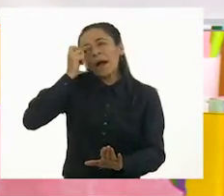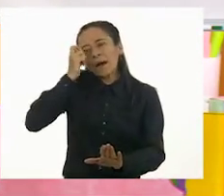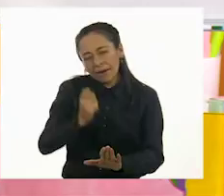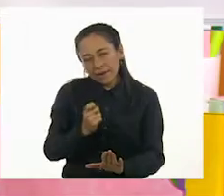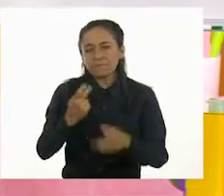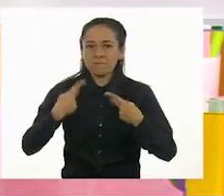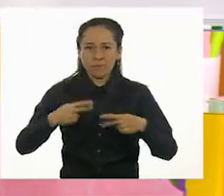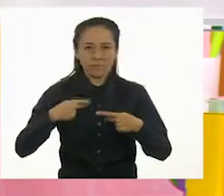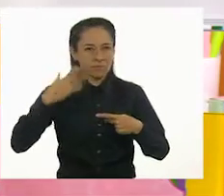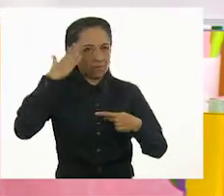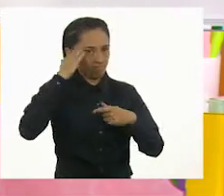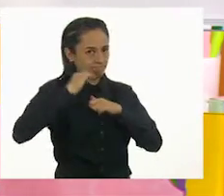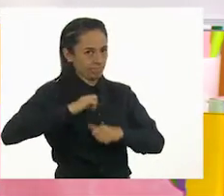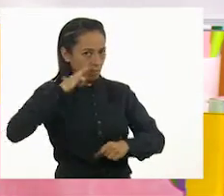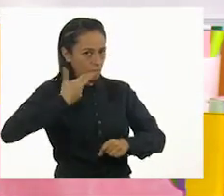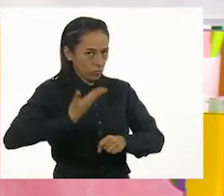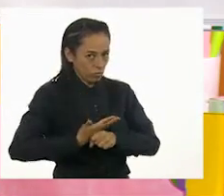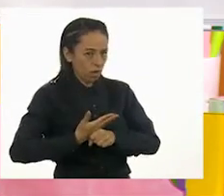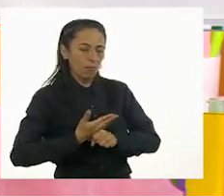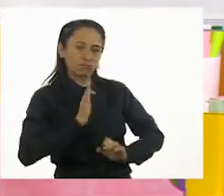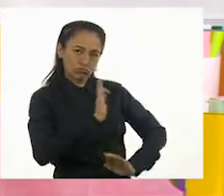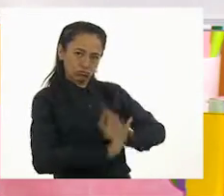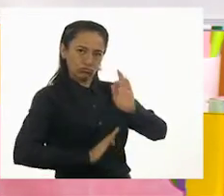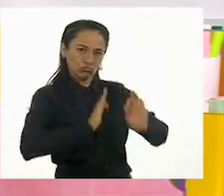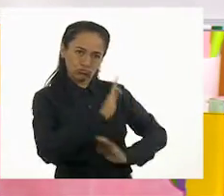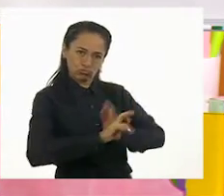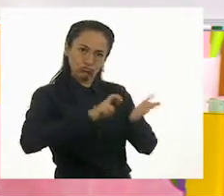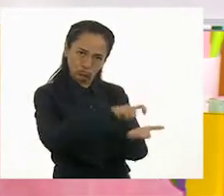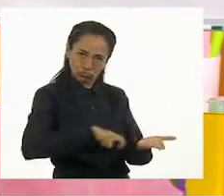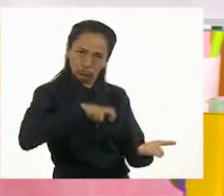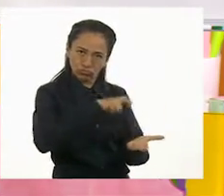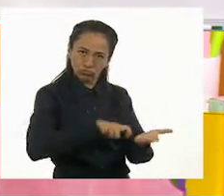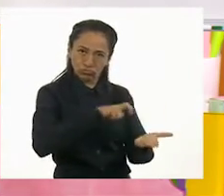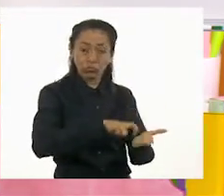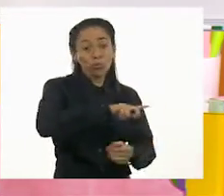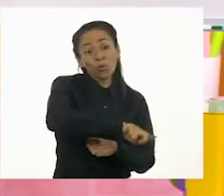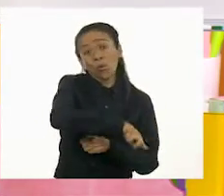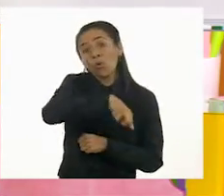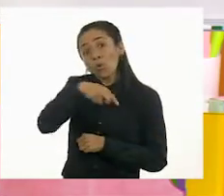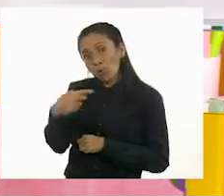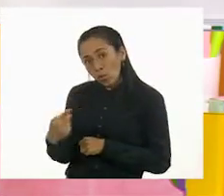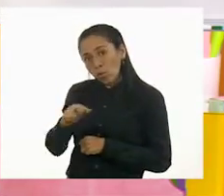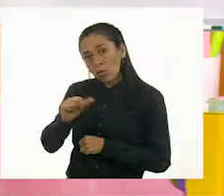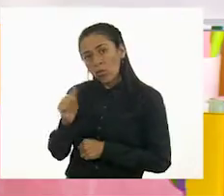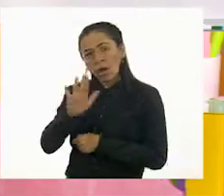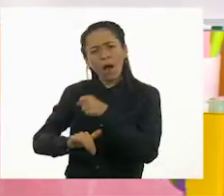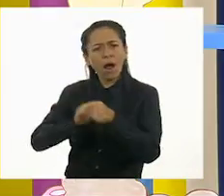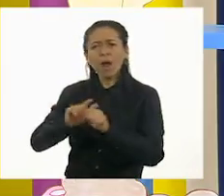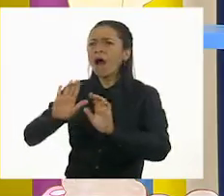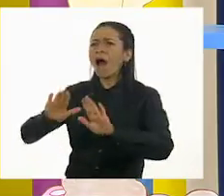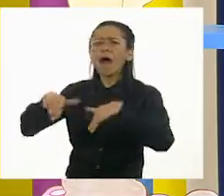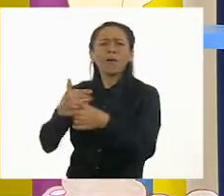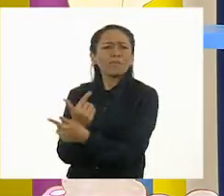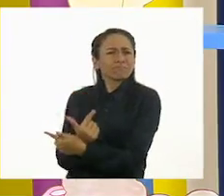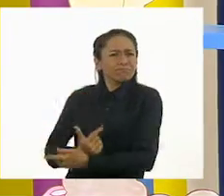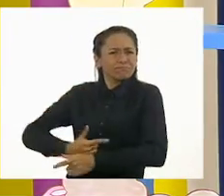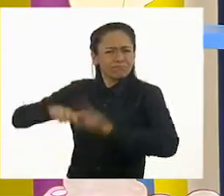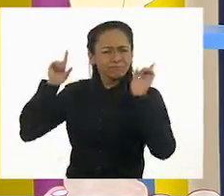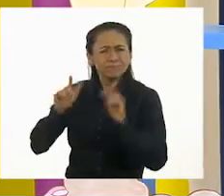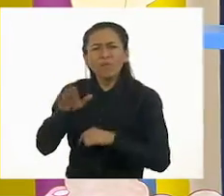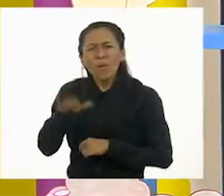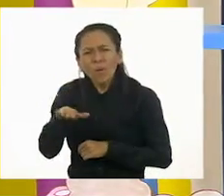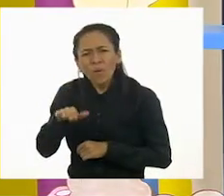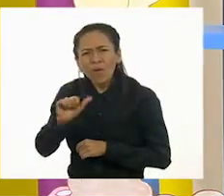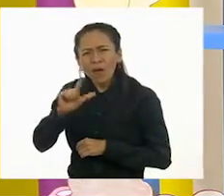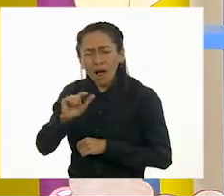persona. Y aquellos animales que viven en completa libertad. ¿Tú alguna vez has visitado una granja, Ale? Sí, me encantan las